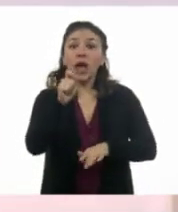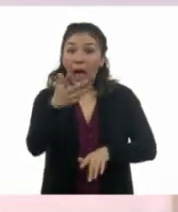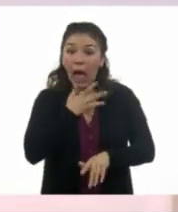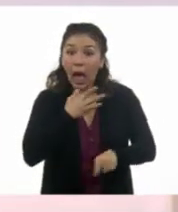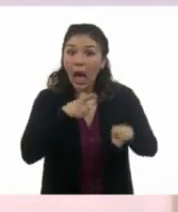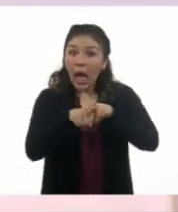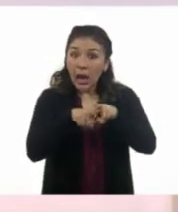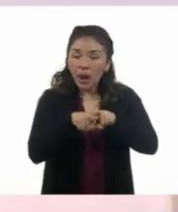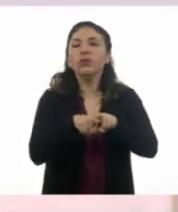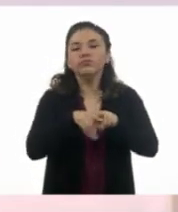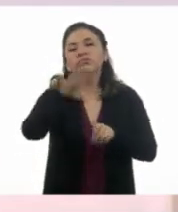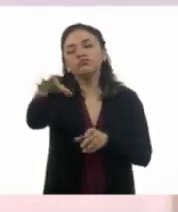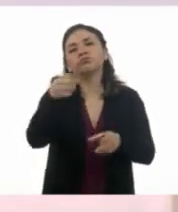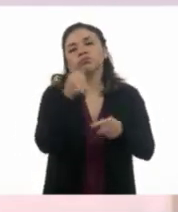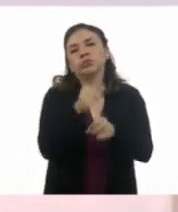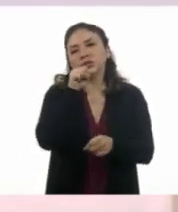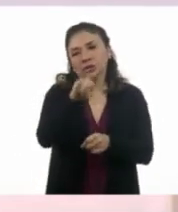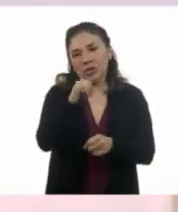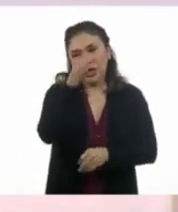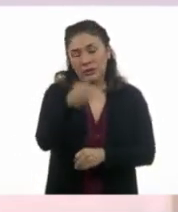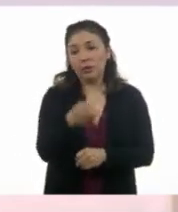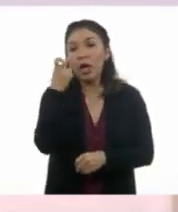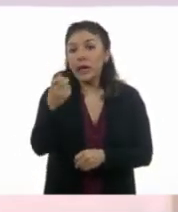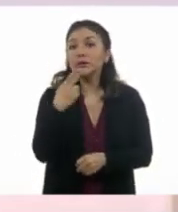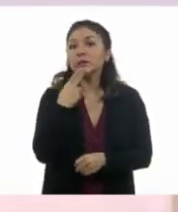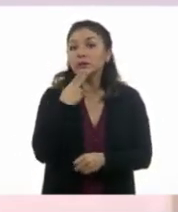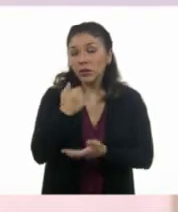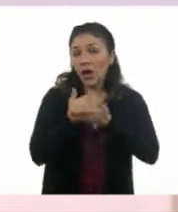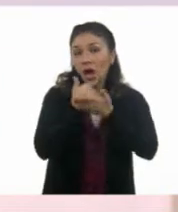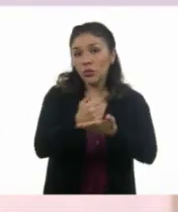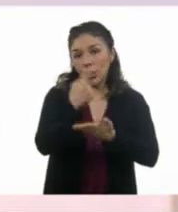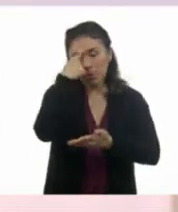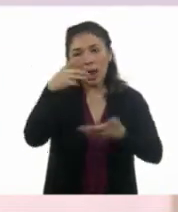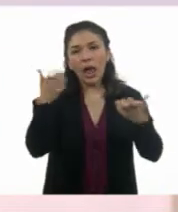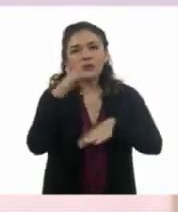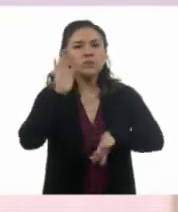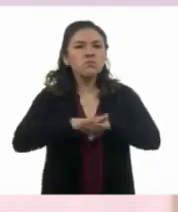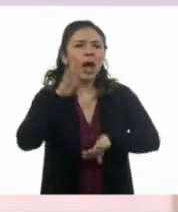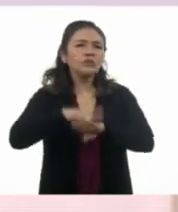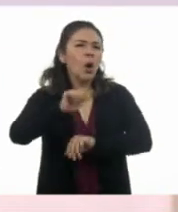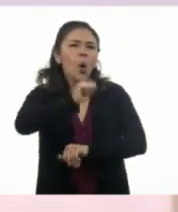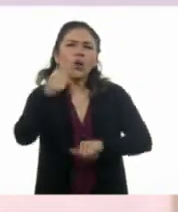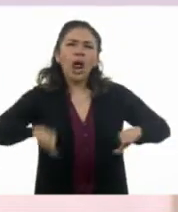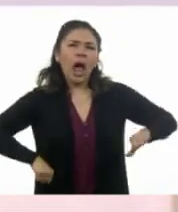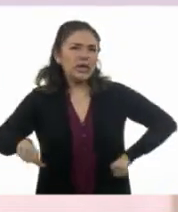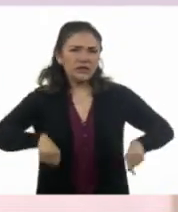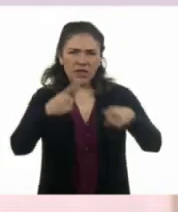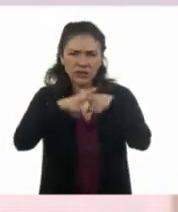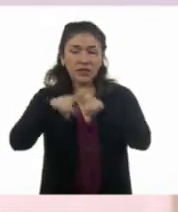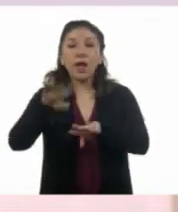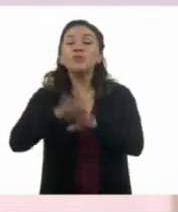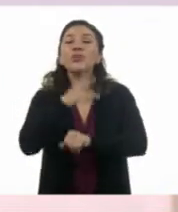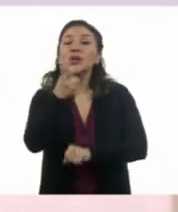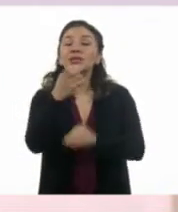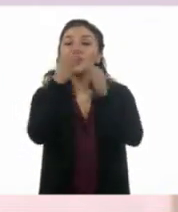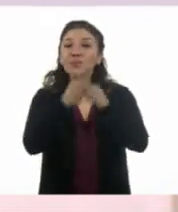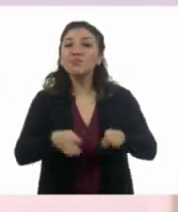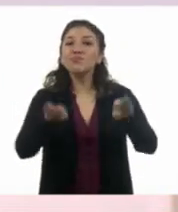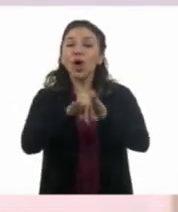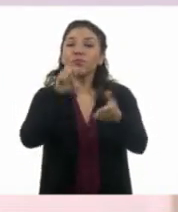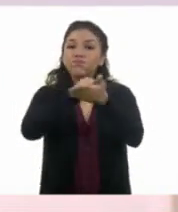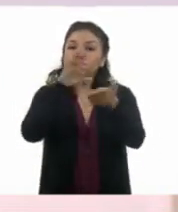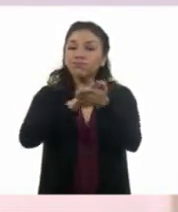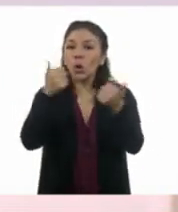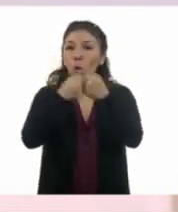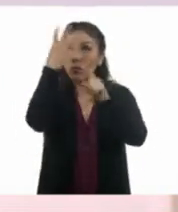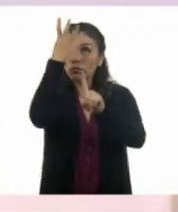esos que tienen otros hermanos. Entonces, nos puede servir para esto o para realizar alguna otra actividad. Por eso es importante registrar